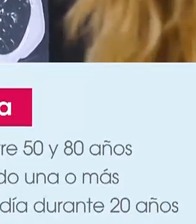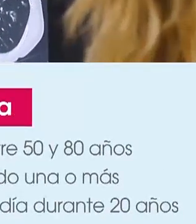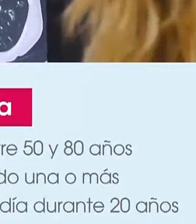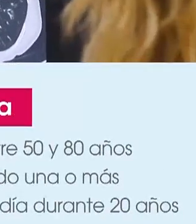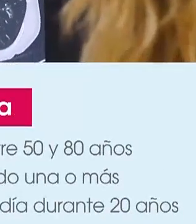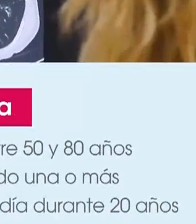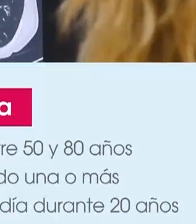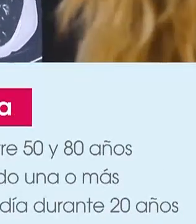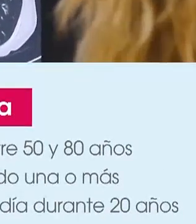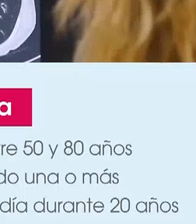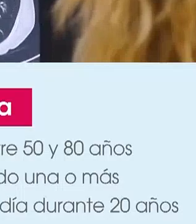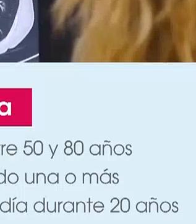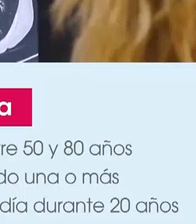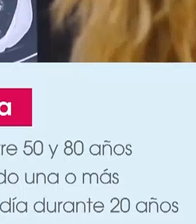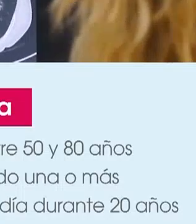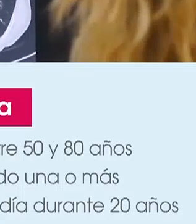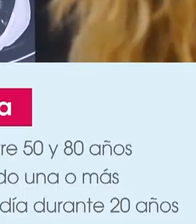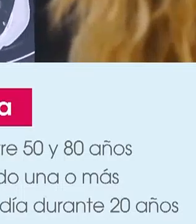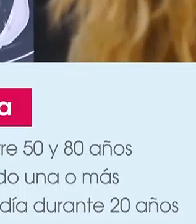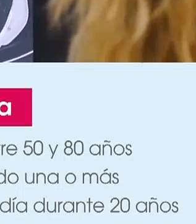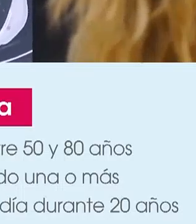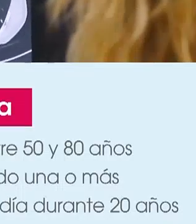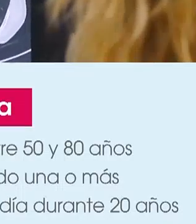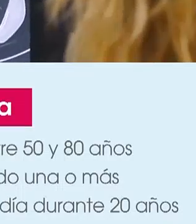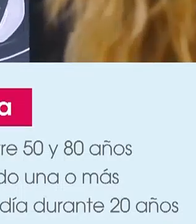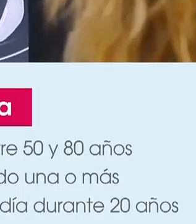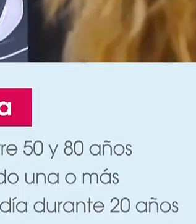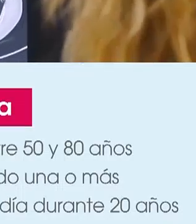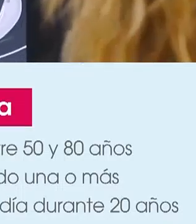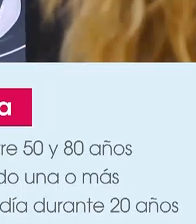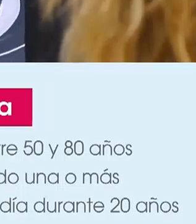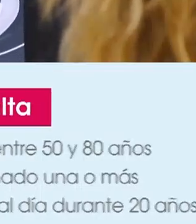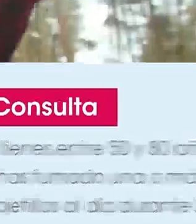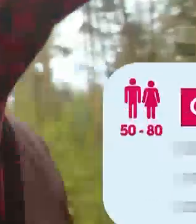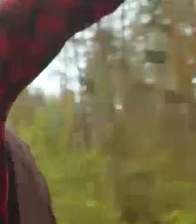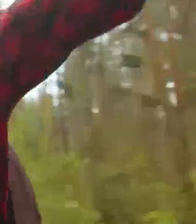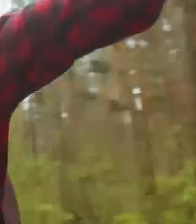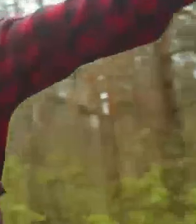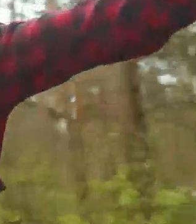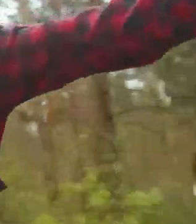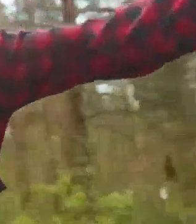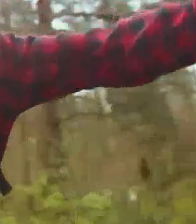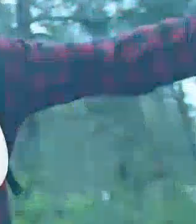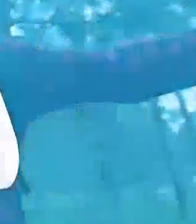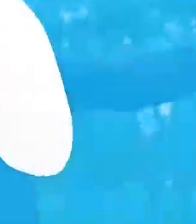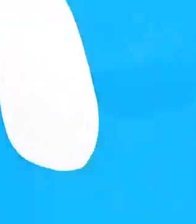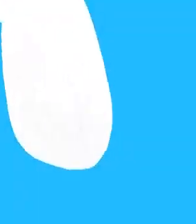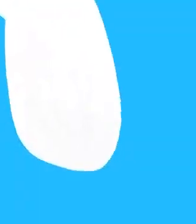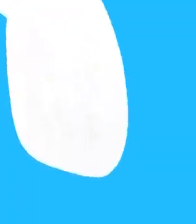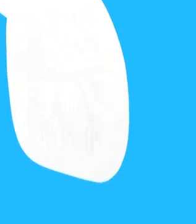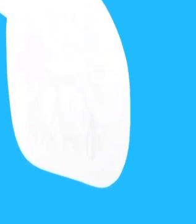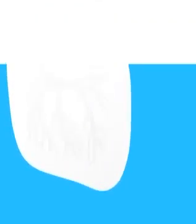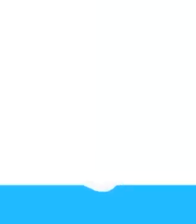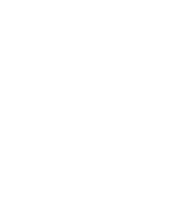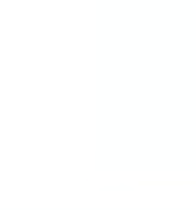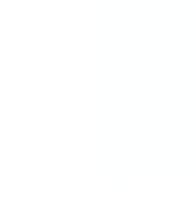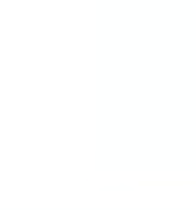años y has fumado una o más cajetillas al día durante 20 años. Da un respiro a tus pulmones.